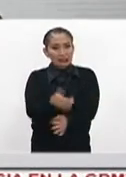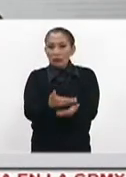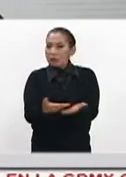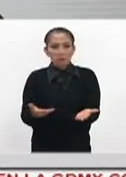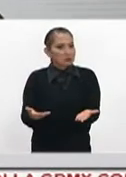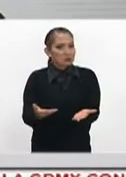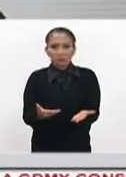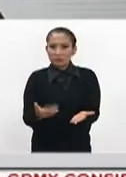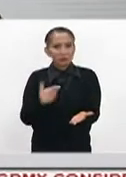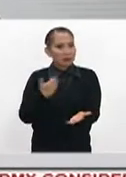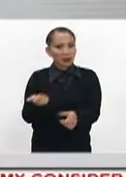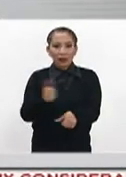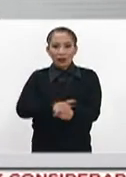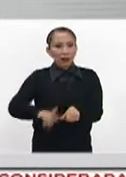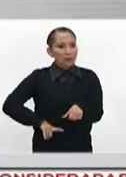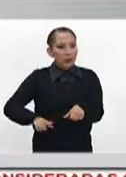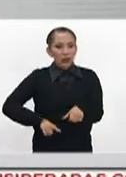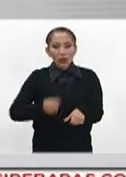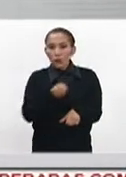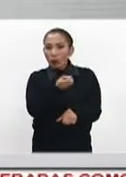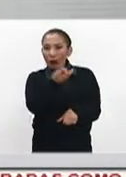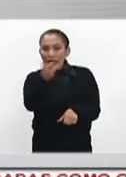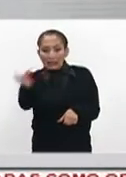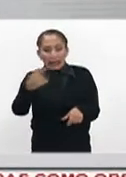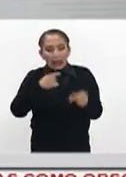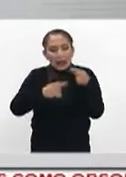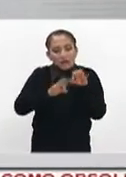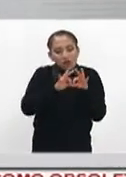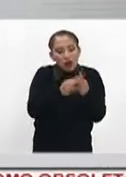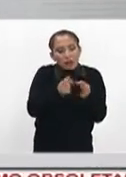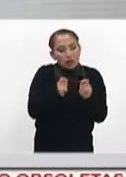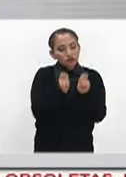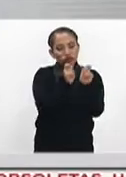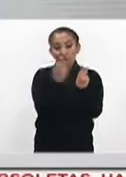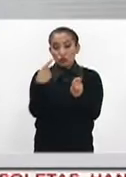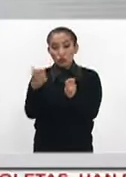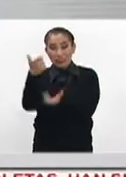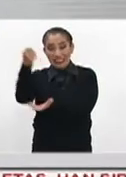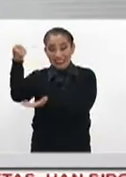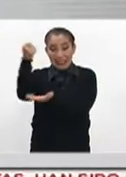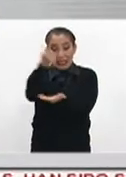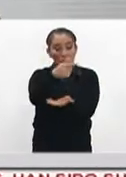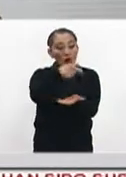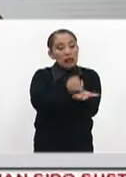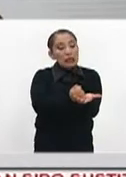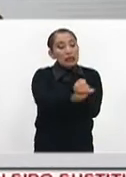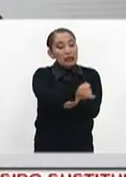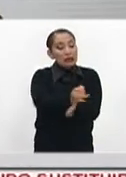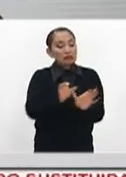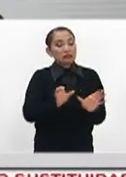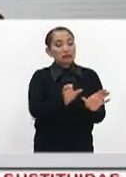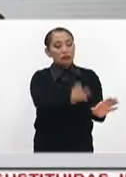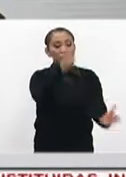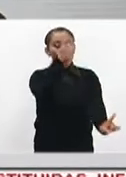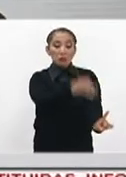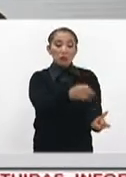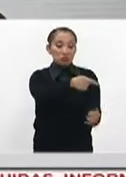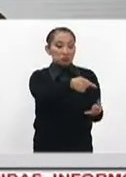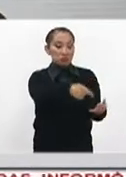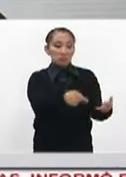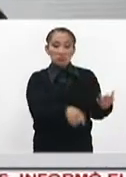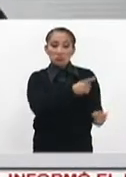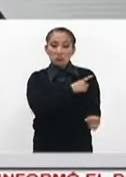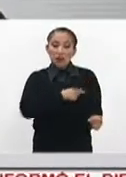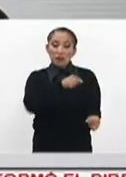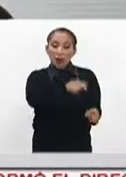Administración y cualquiera venidera destine sus recursos y decisiones a los objetivos que